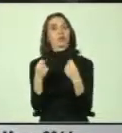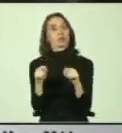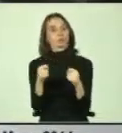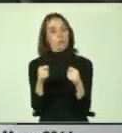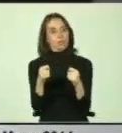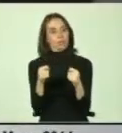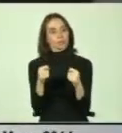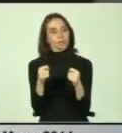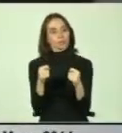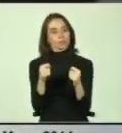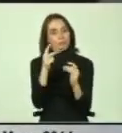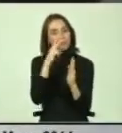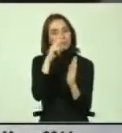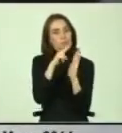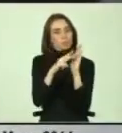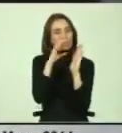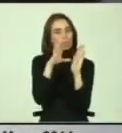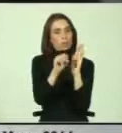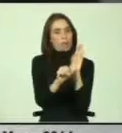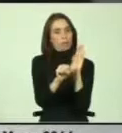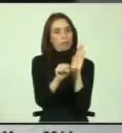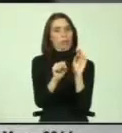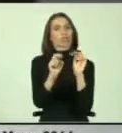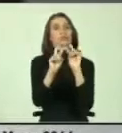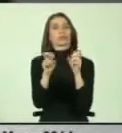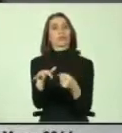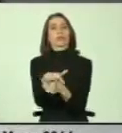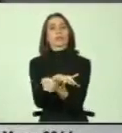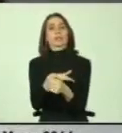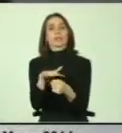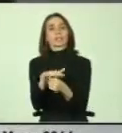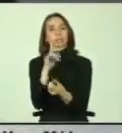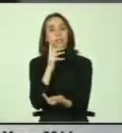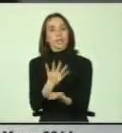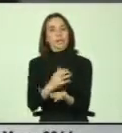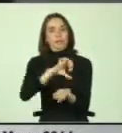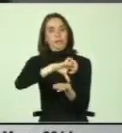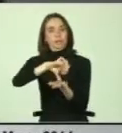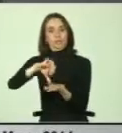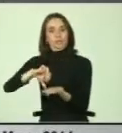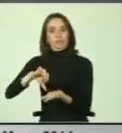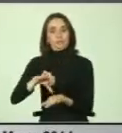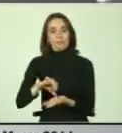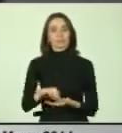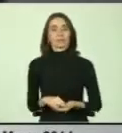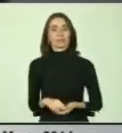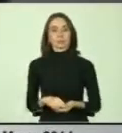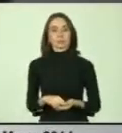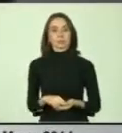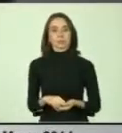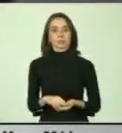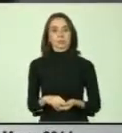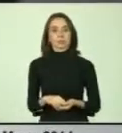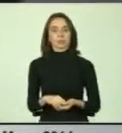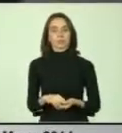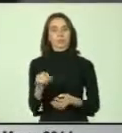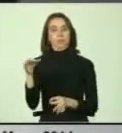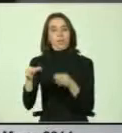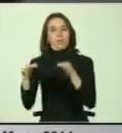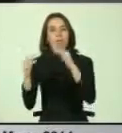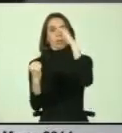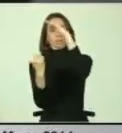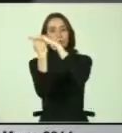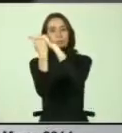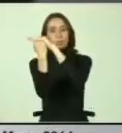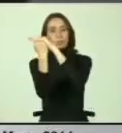entregar un diagnóstico acerca de la situación que existía en estos países. Por otra parte, la Corte Suprema